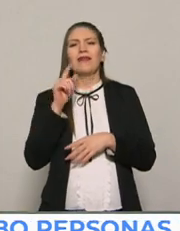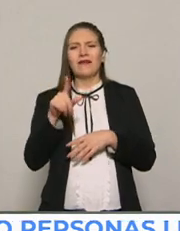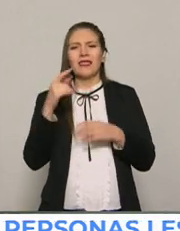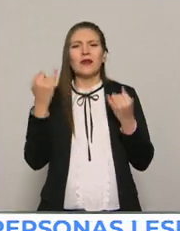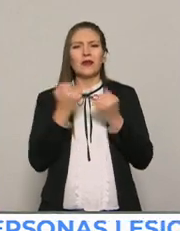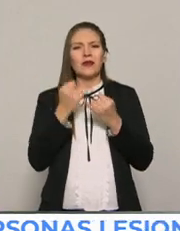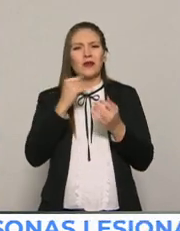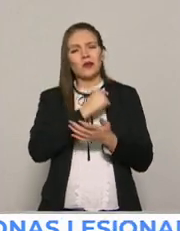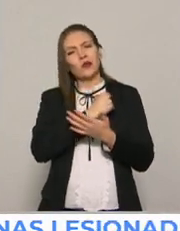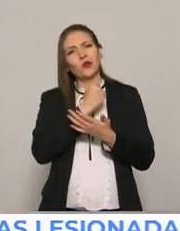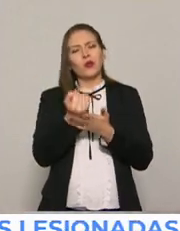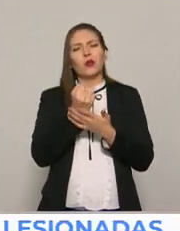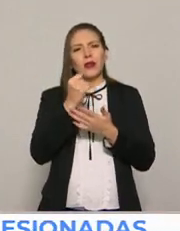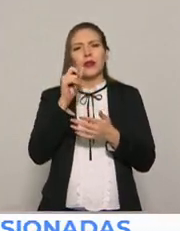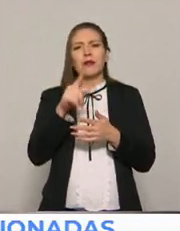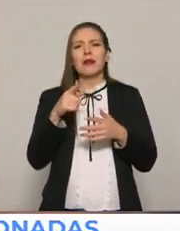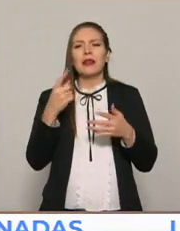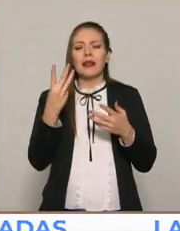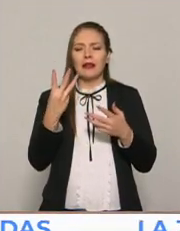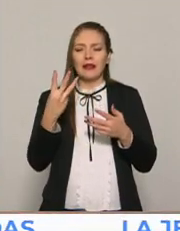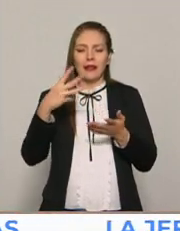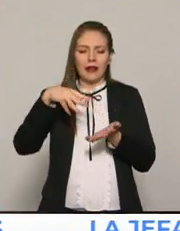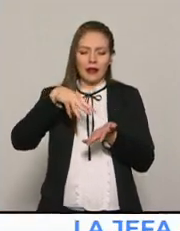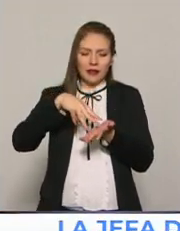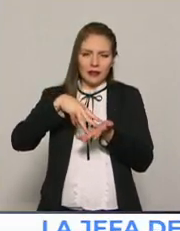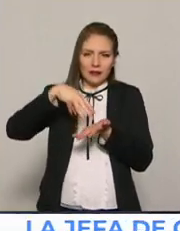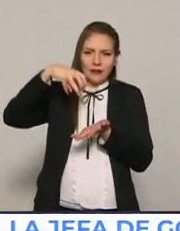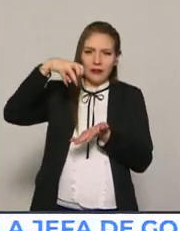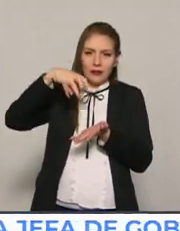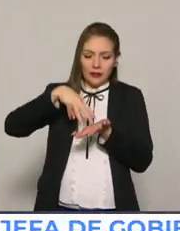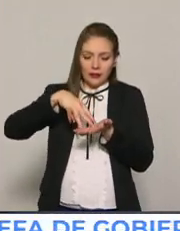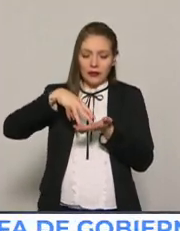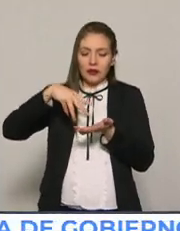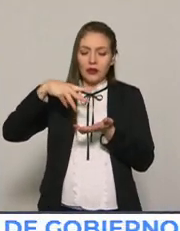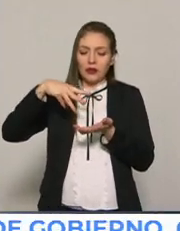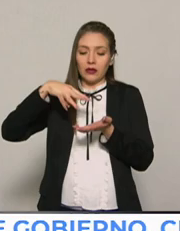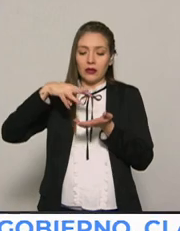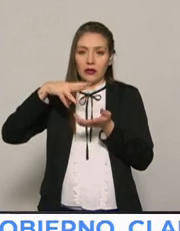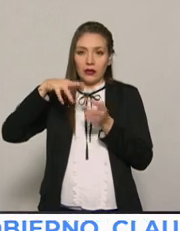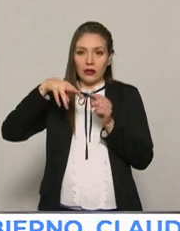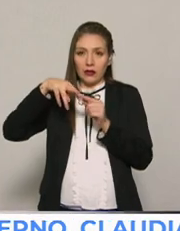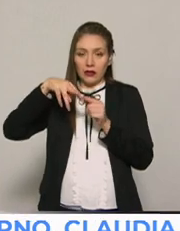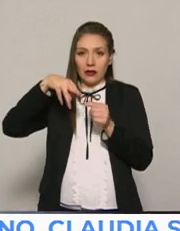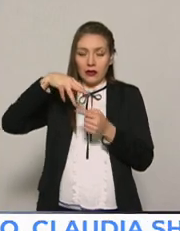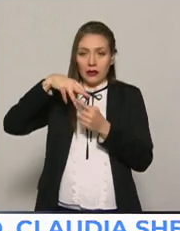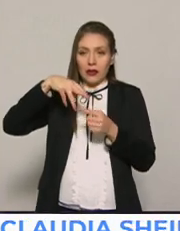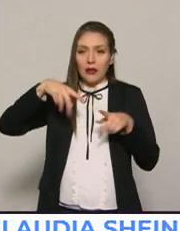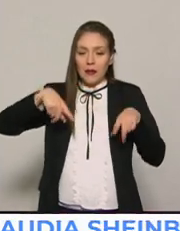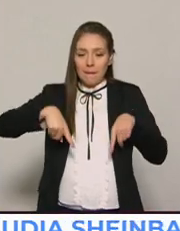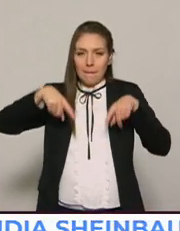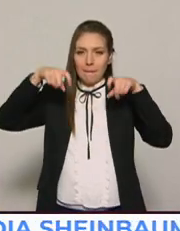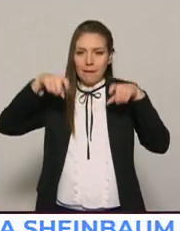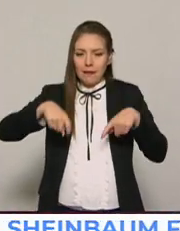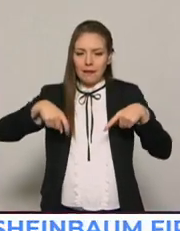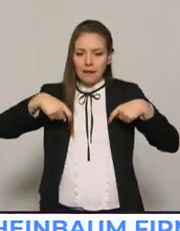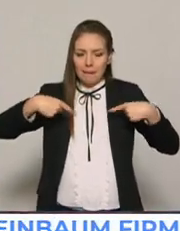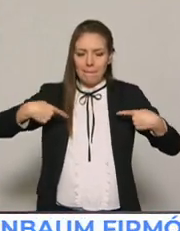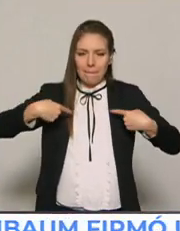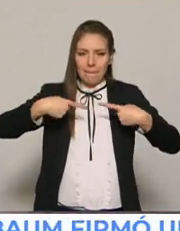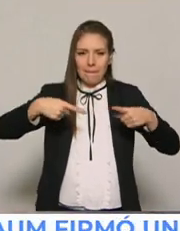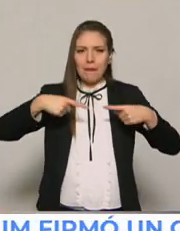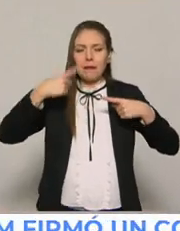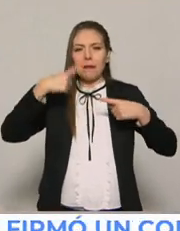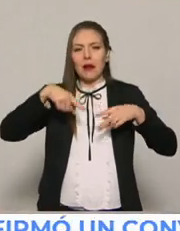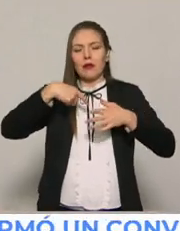en donde pues tres muchachos brincaban, los dos de los extremos pateaban las piernas del otro para que este cayera de espaldas, bueno pues ahora está este nuevo reto